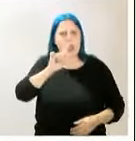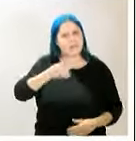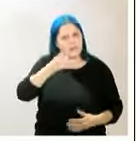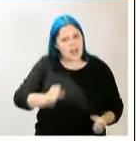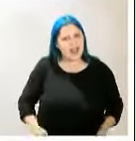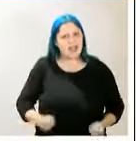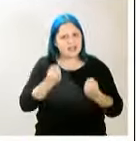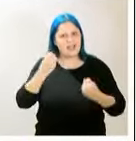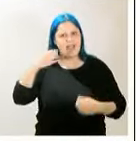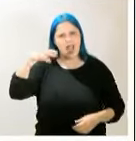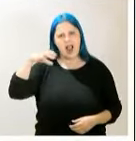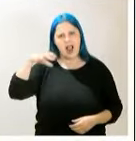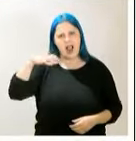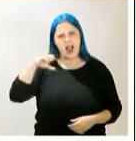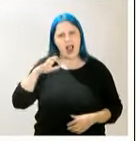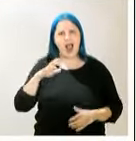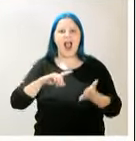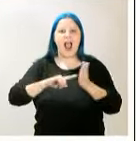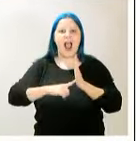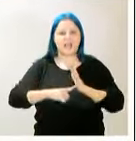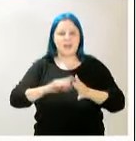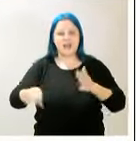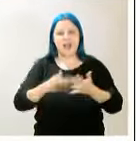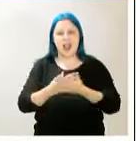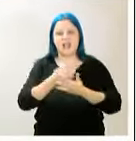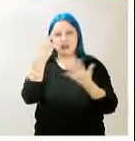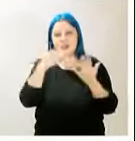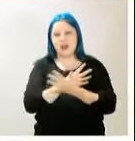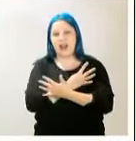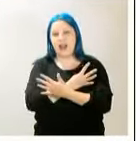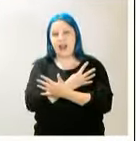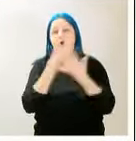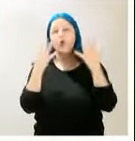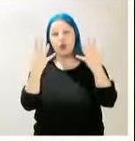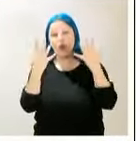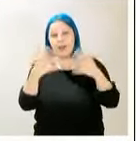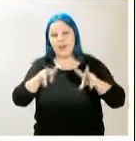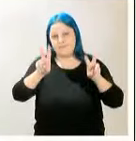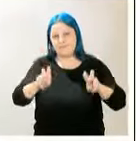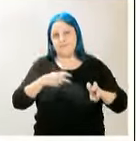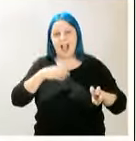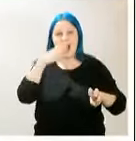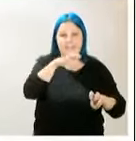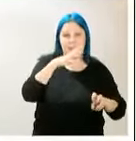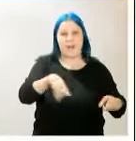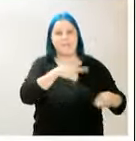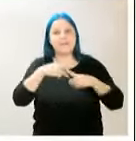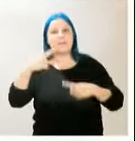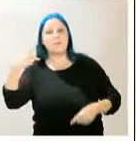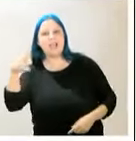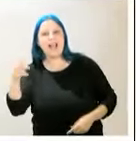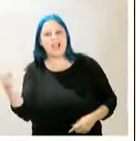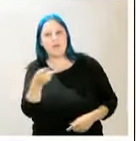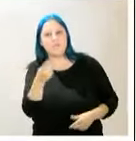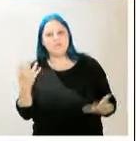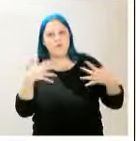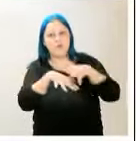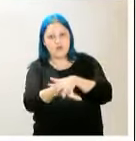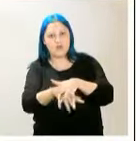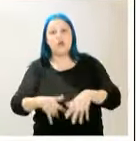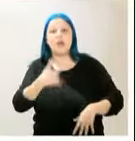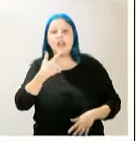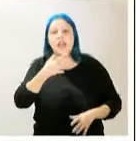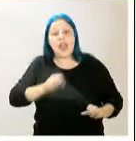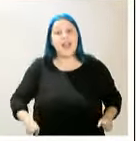Castilla-La Mancha en 2009 hasta la reciente fusión de CaixaBank y Bankia. El coste total del rescate a la banca